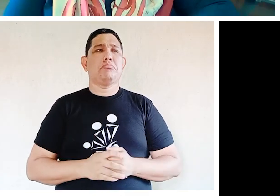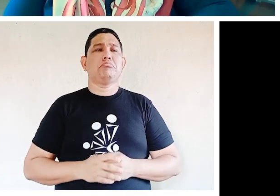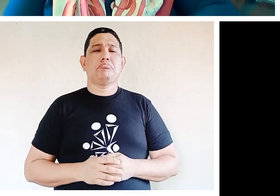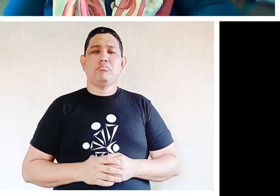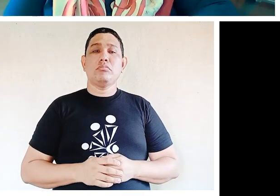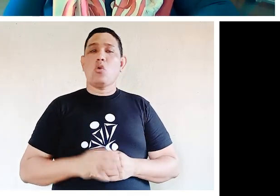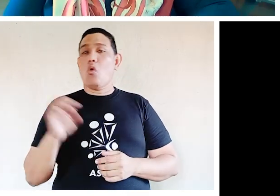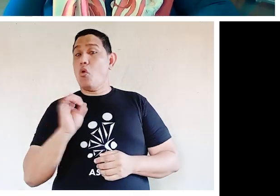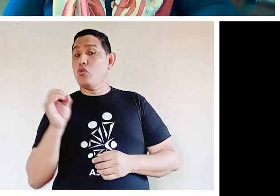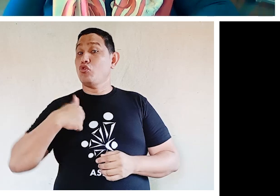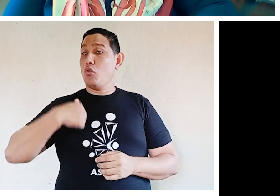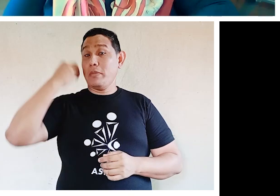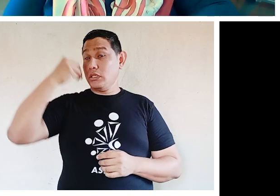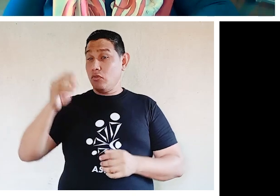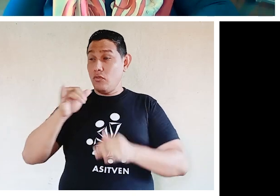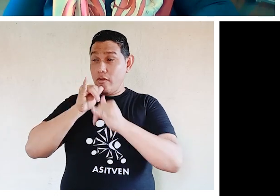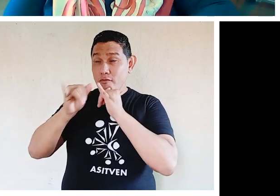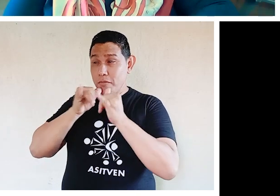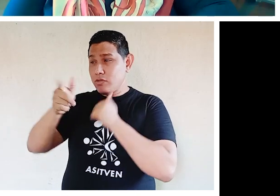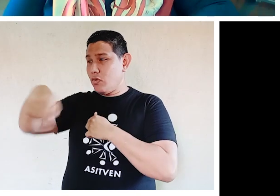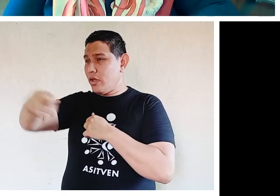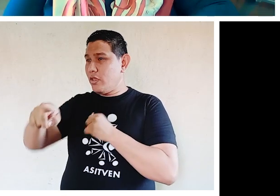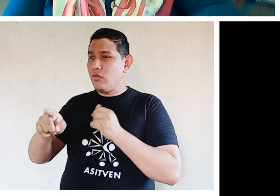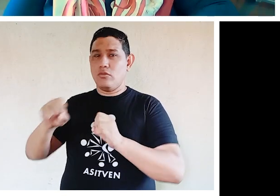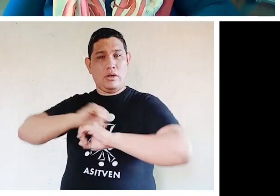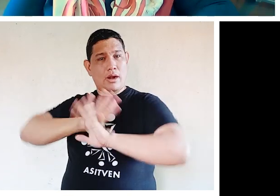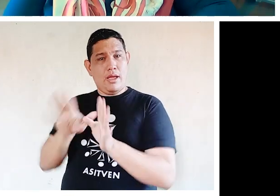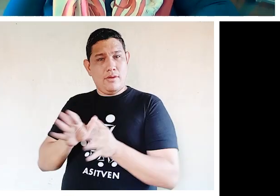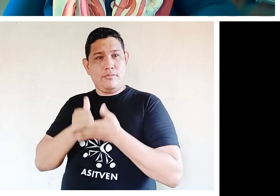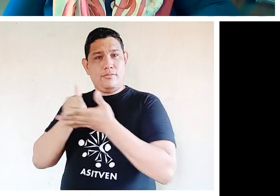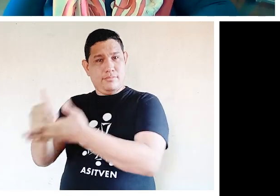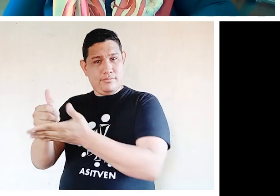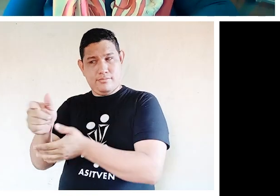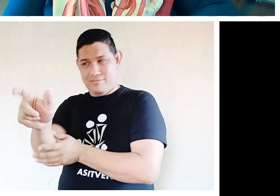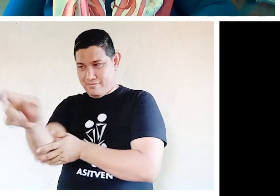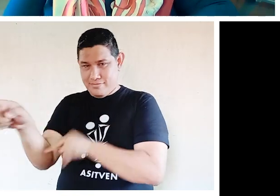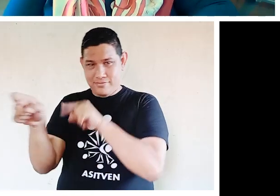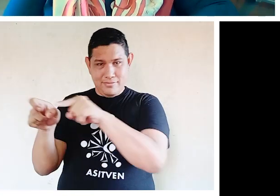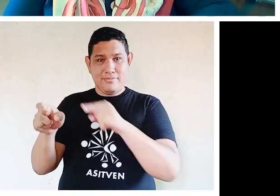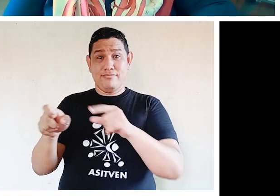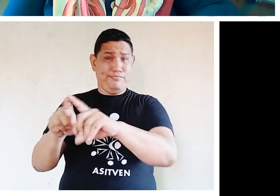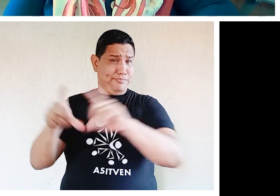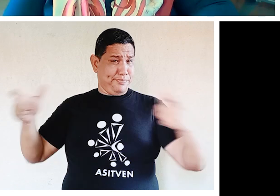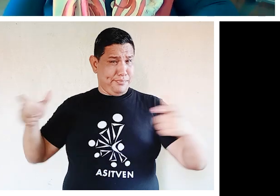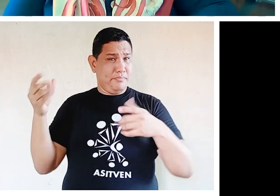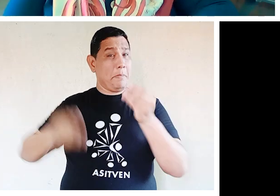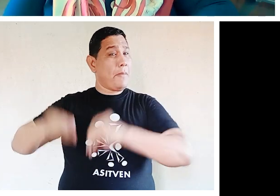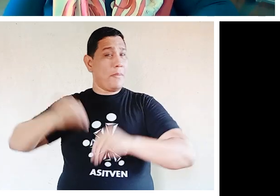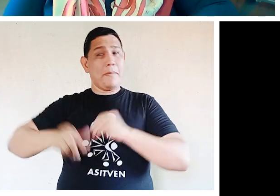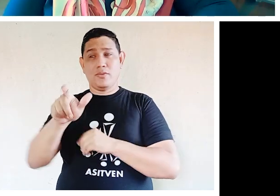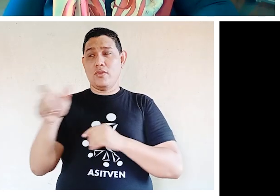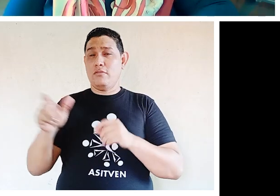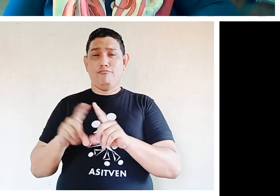llegar la información que yo quiero que llegue a mi cliente a la mayor cantidad de población